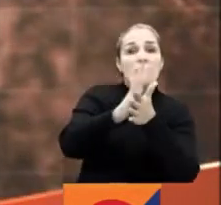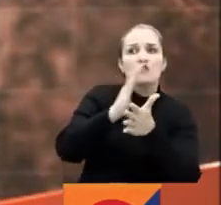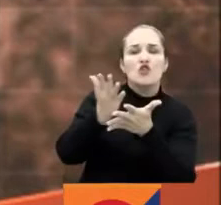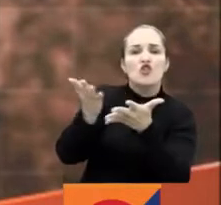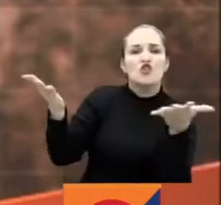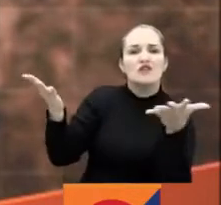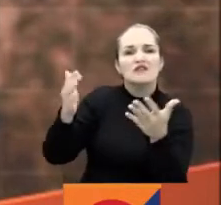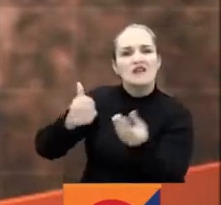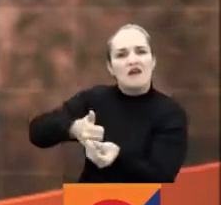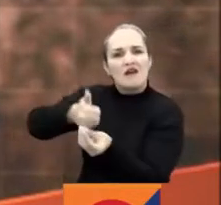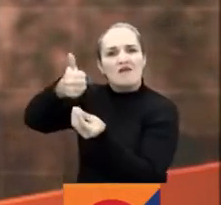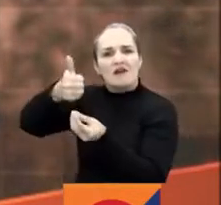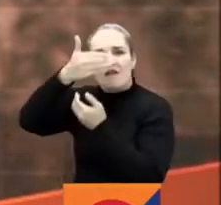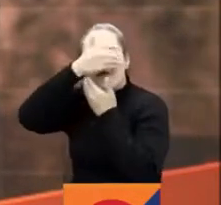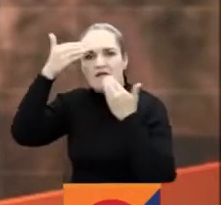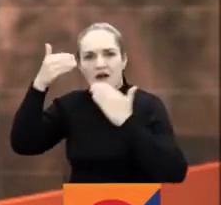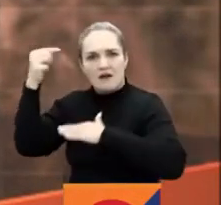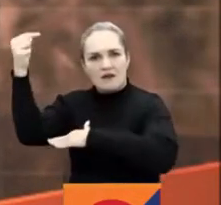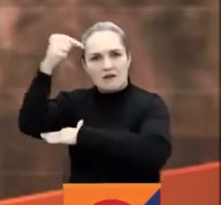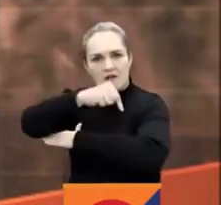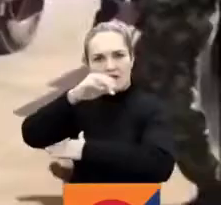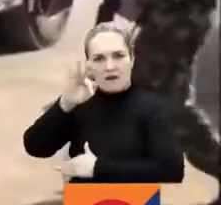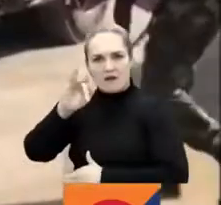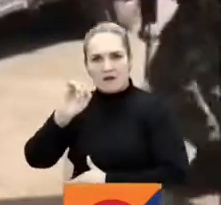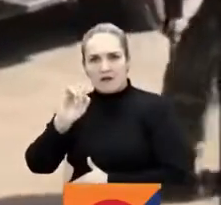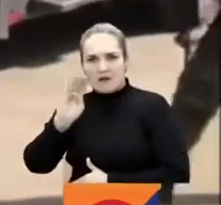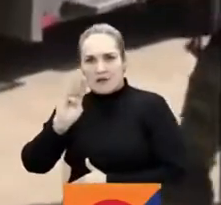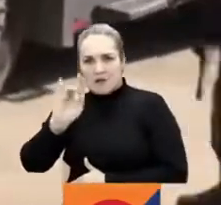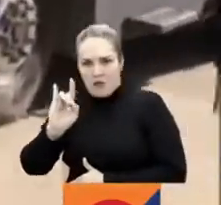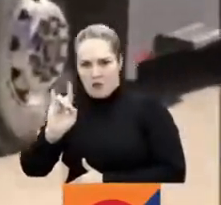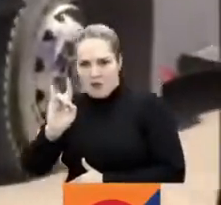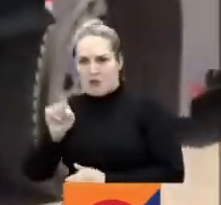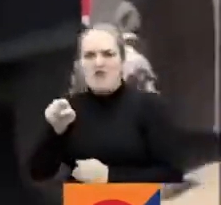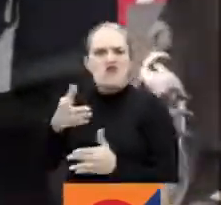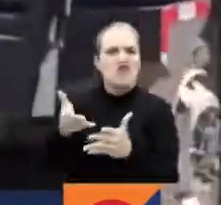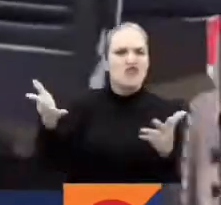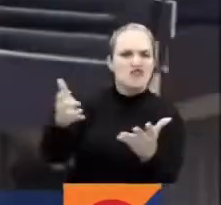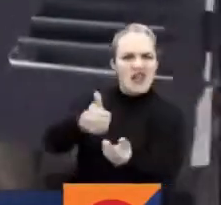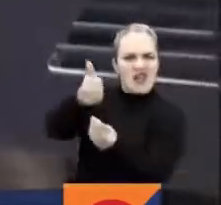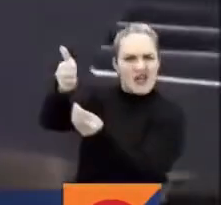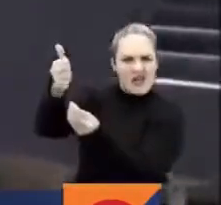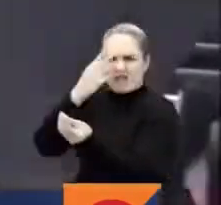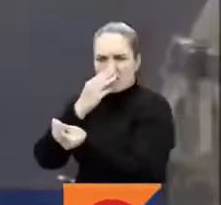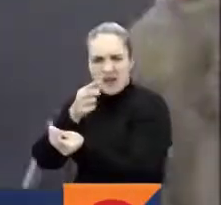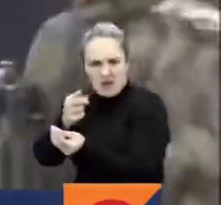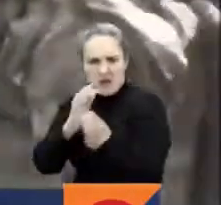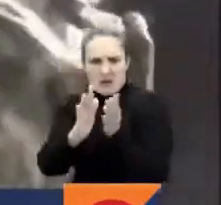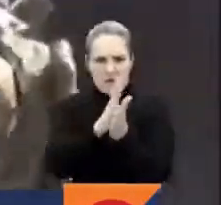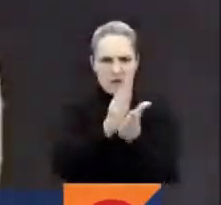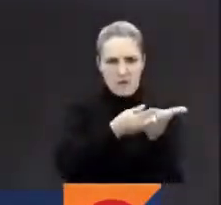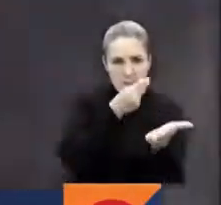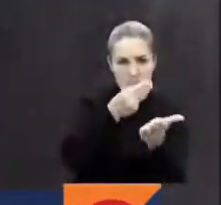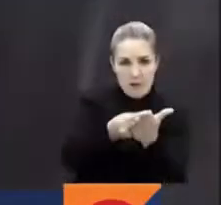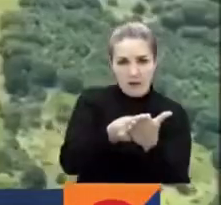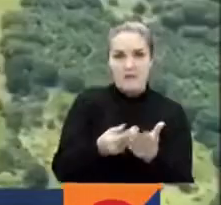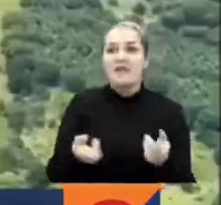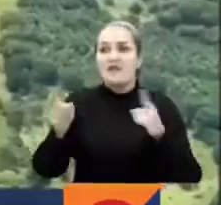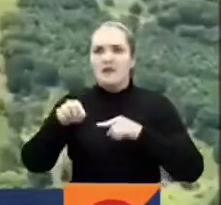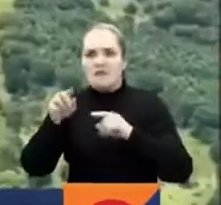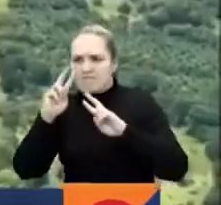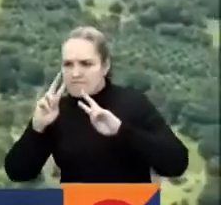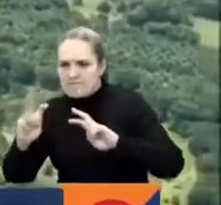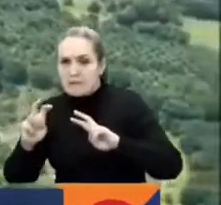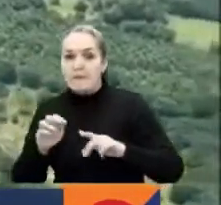un aumento del pie de fuerza en el municipio. Luego de un consejo de seguridad, las autoridades anunciaron el aumento de la recompensa.